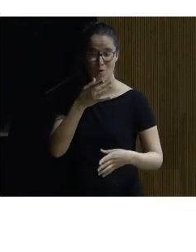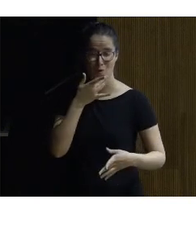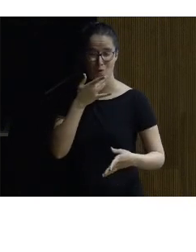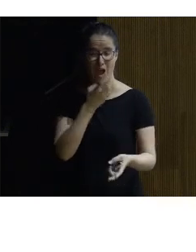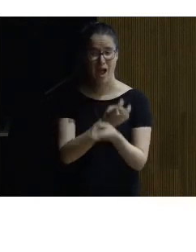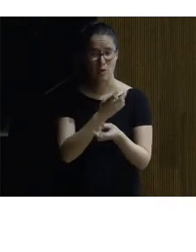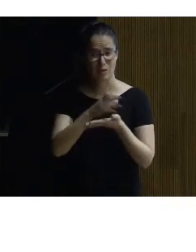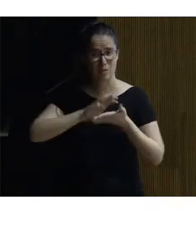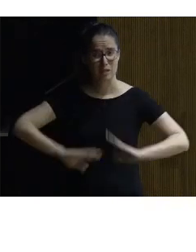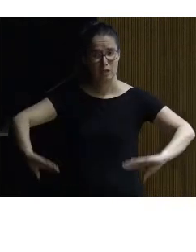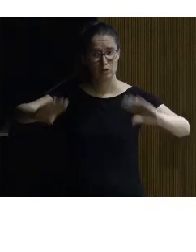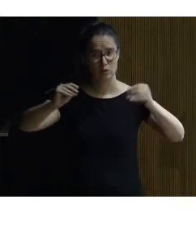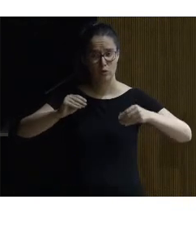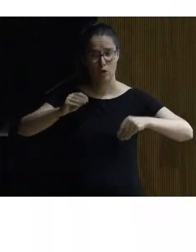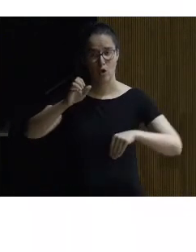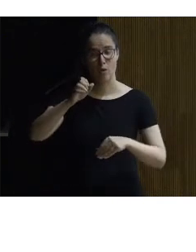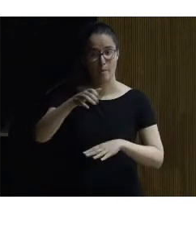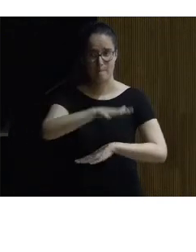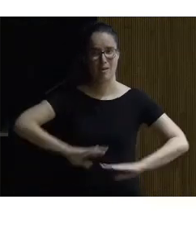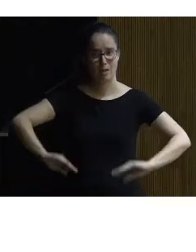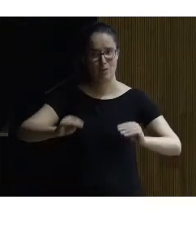la obra de Otto Wagner en Karlsplatz